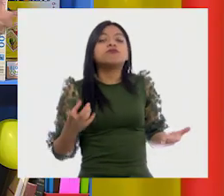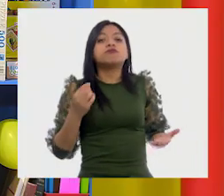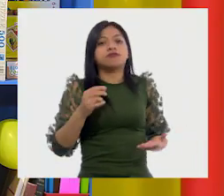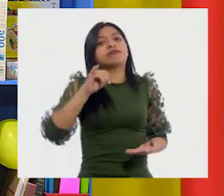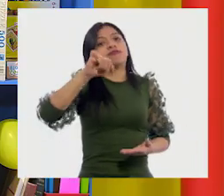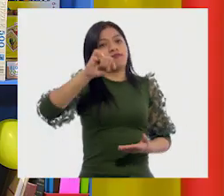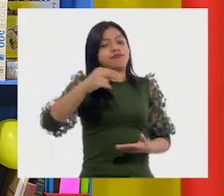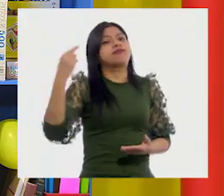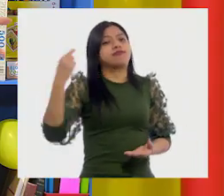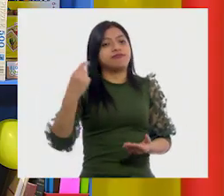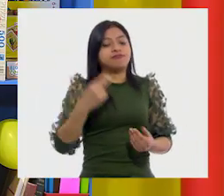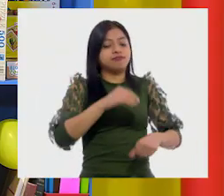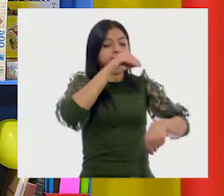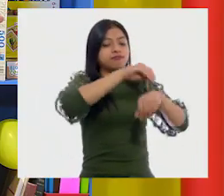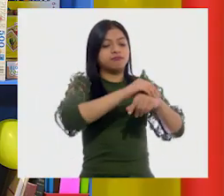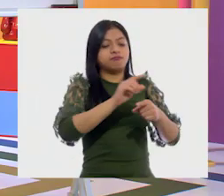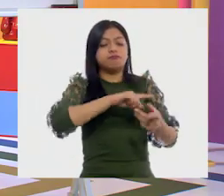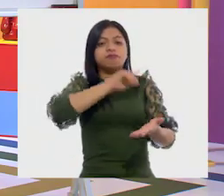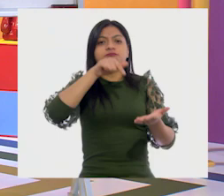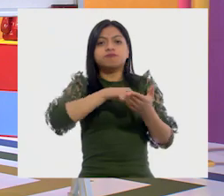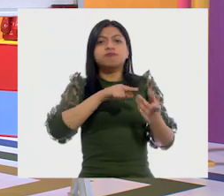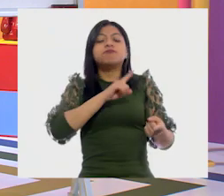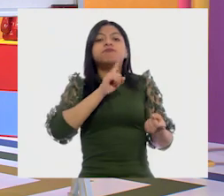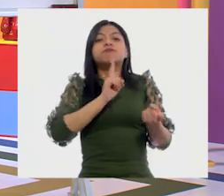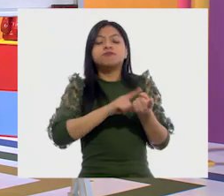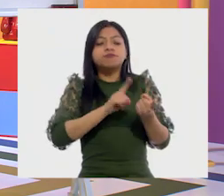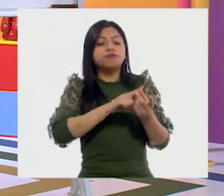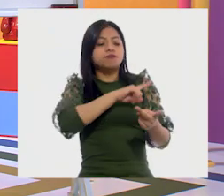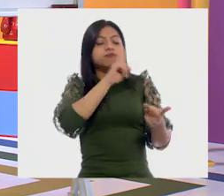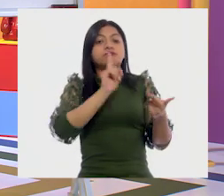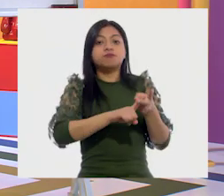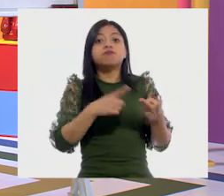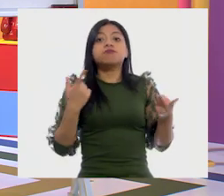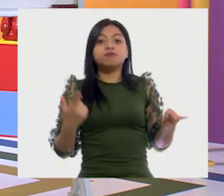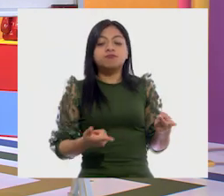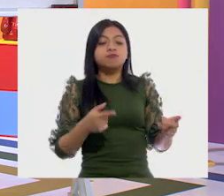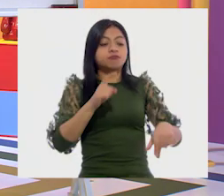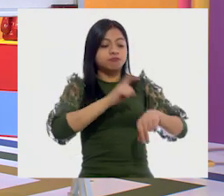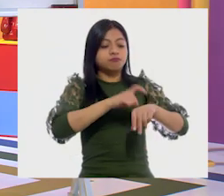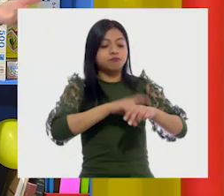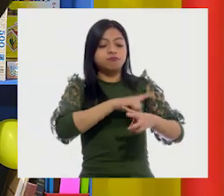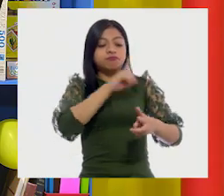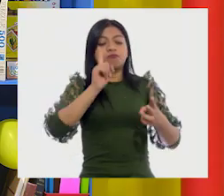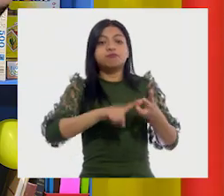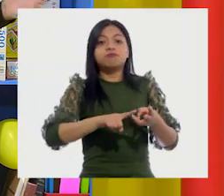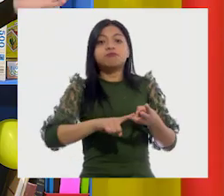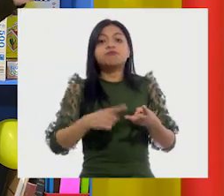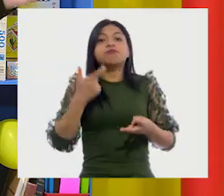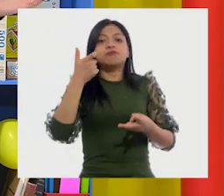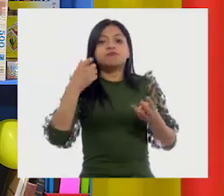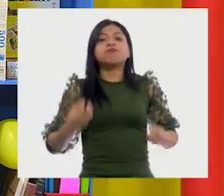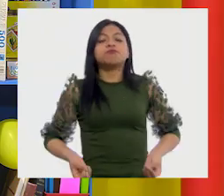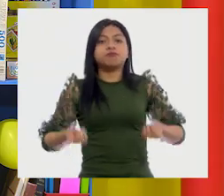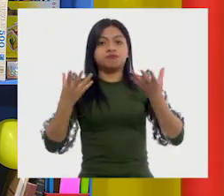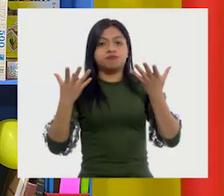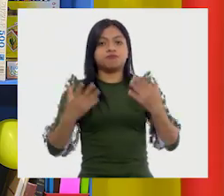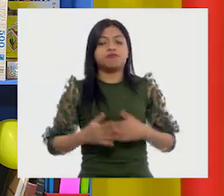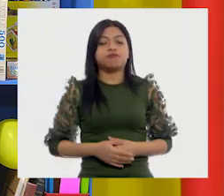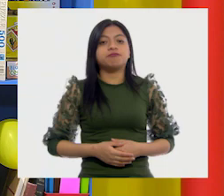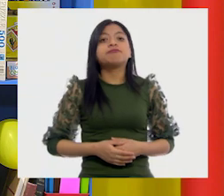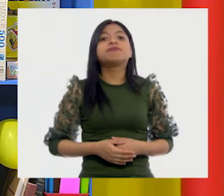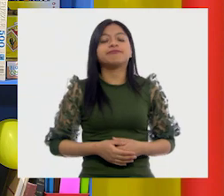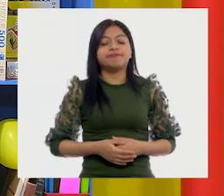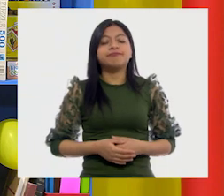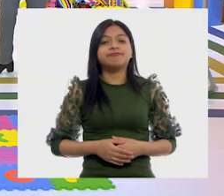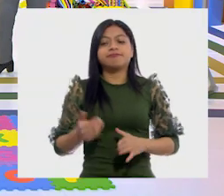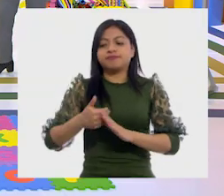así, el dónde, a qué hora y cuál será el costo. Exacto, como vimos que el otro que habíamos visto que sea gratuito. Así es. Y